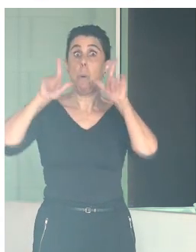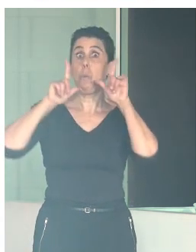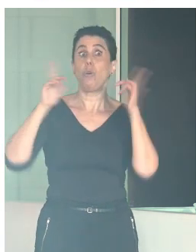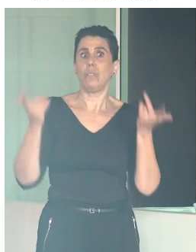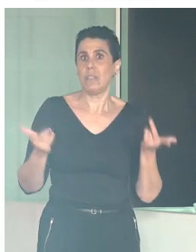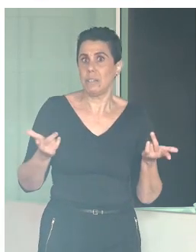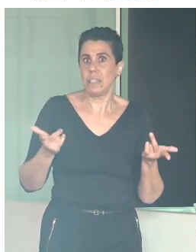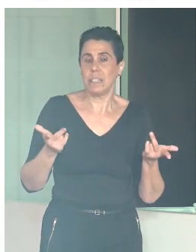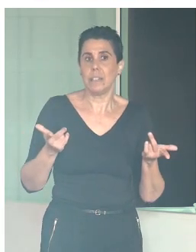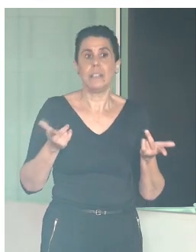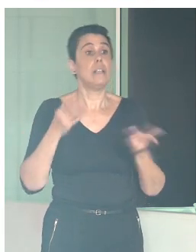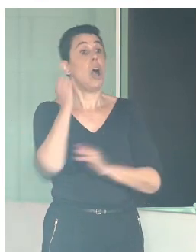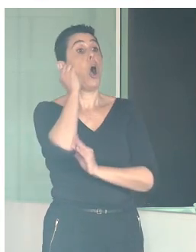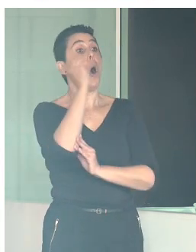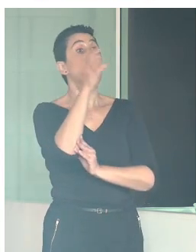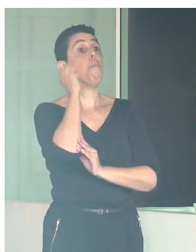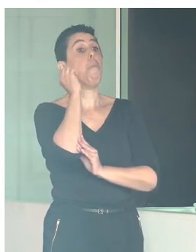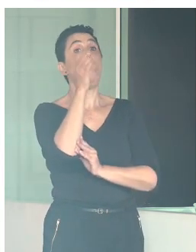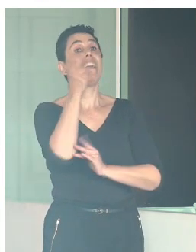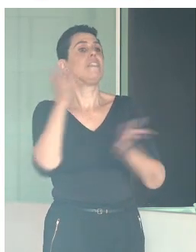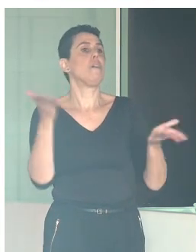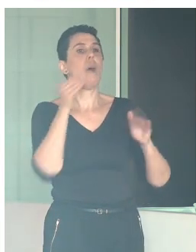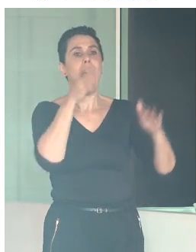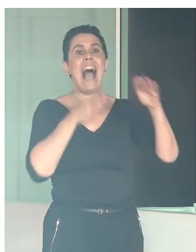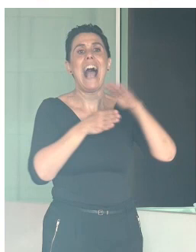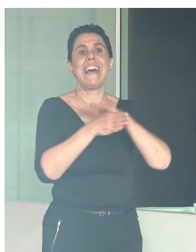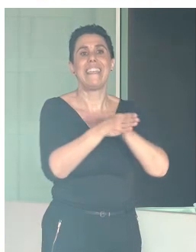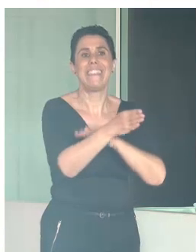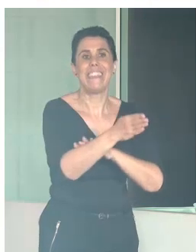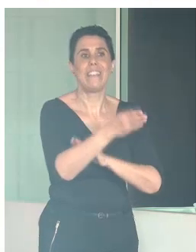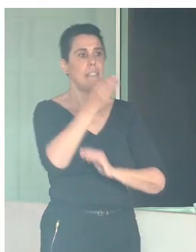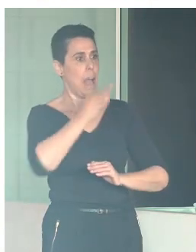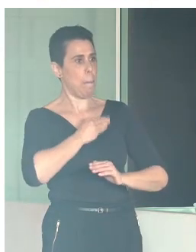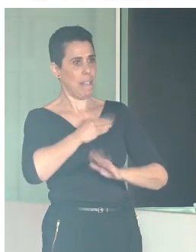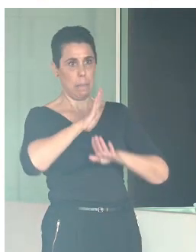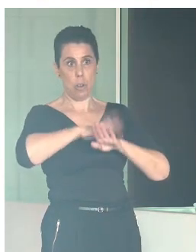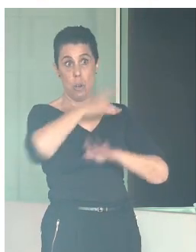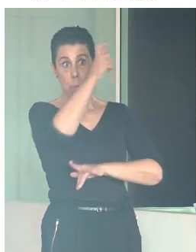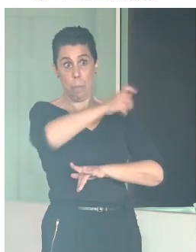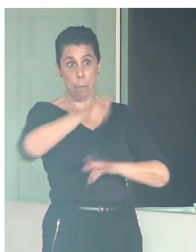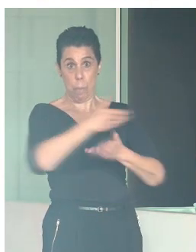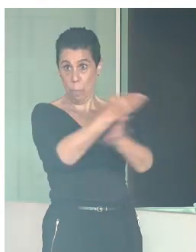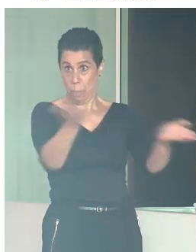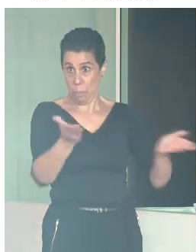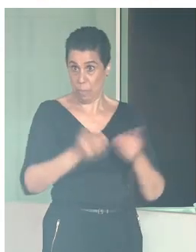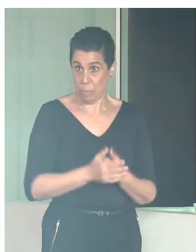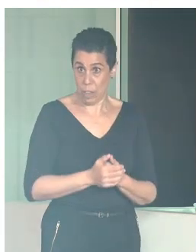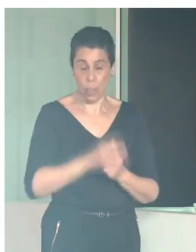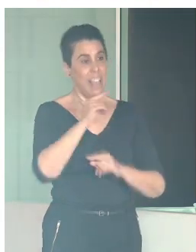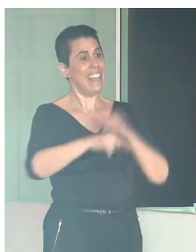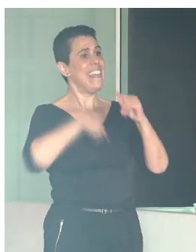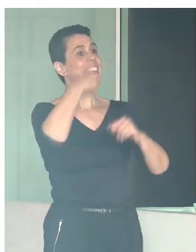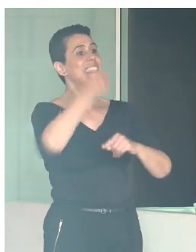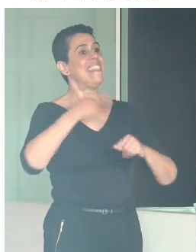Bueno, es la ponencia magistral de la accesibilidad de patrimonio para todas las personas. Y posteriormente vamos a hacer una